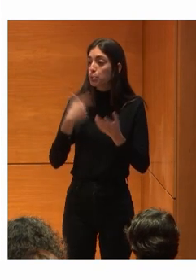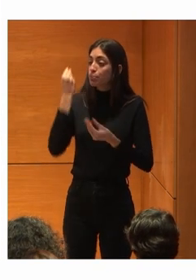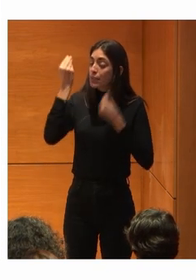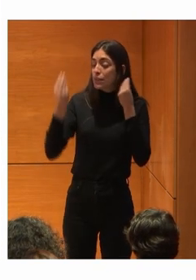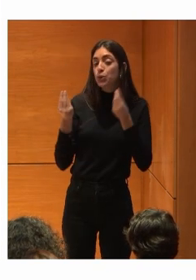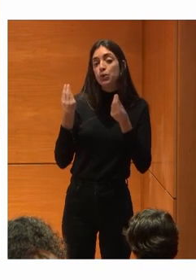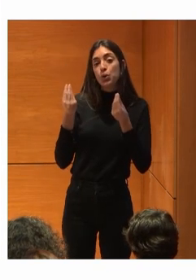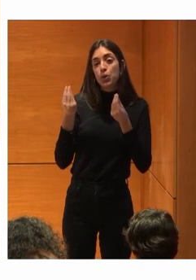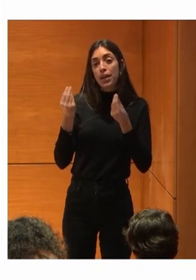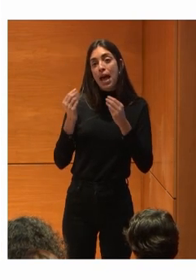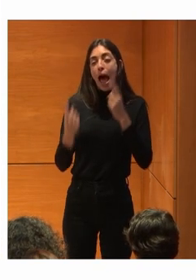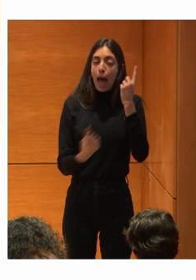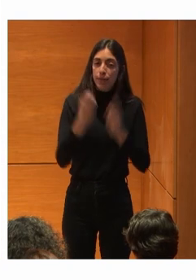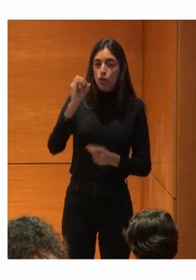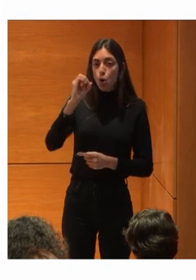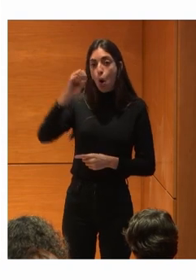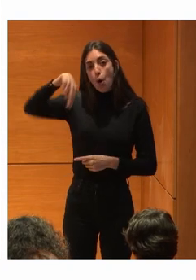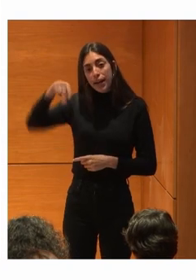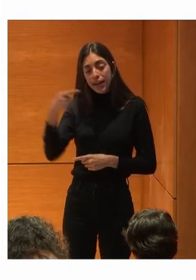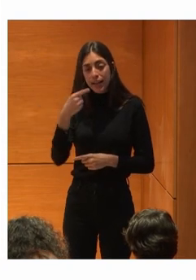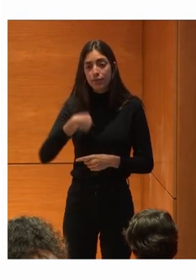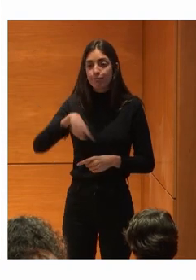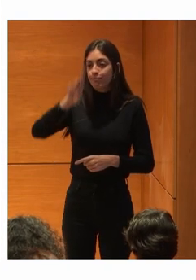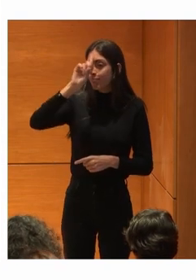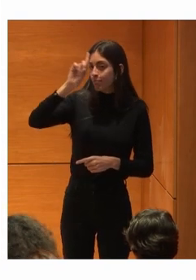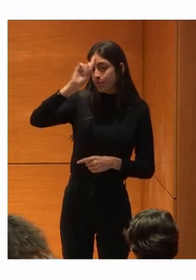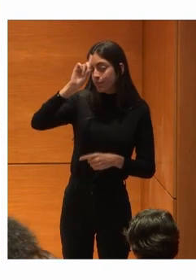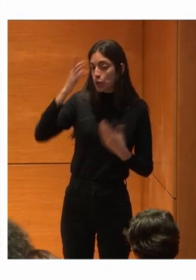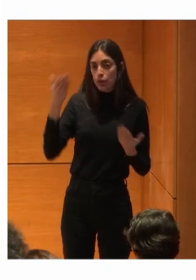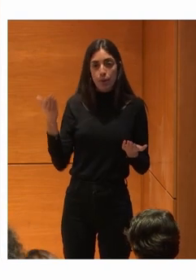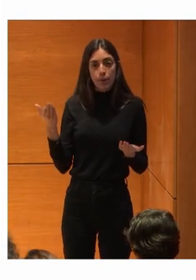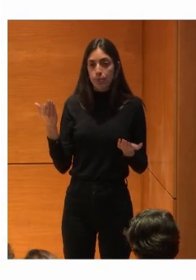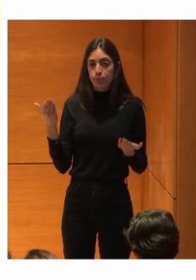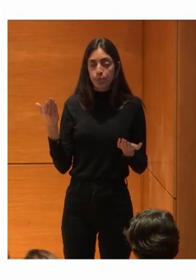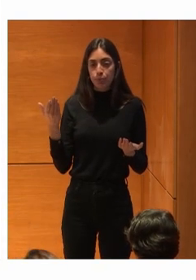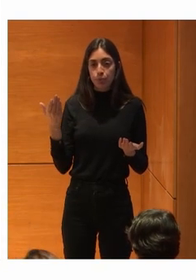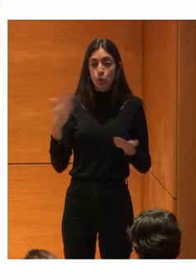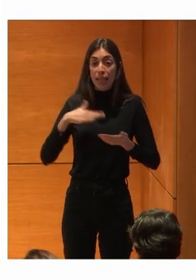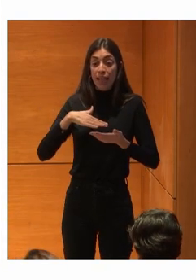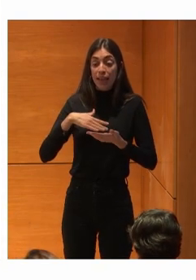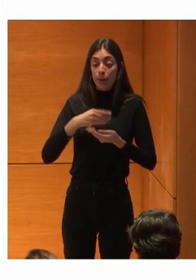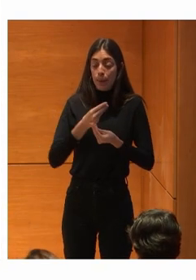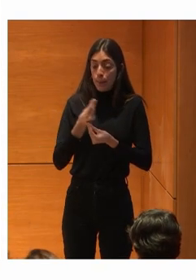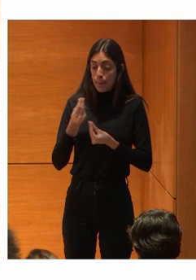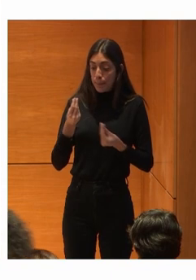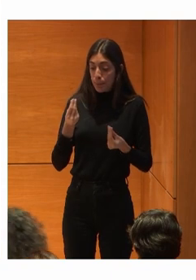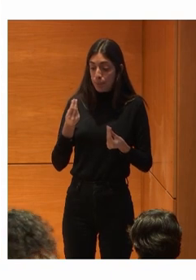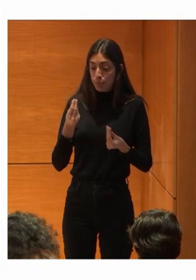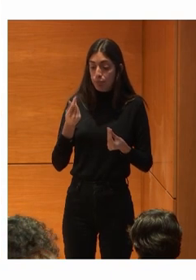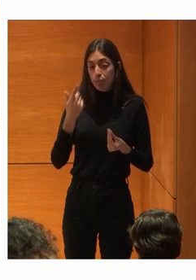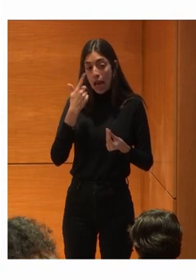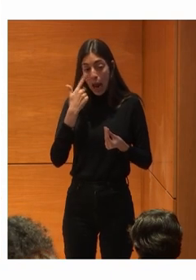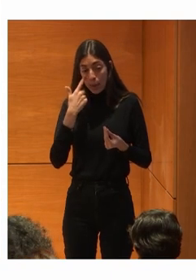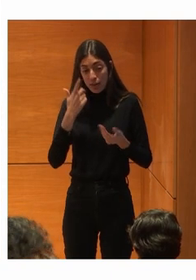veces Las ONGs No somos conscientes De la capacidad De llegada